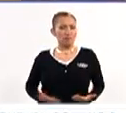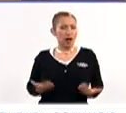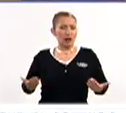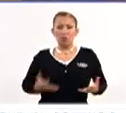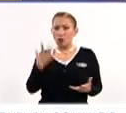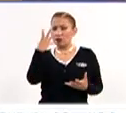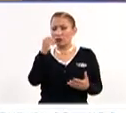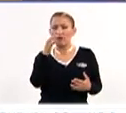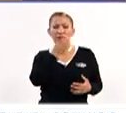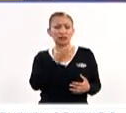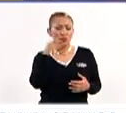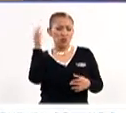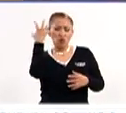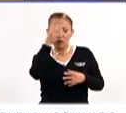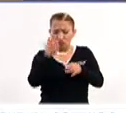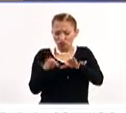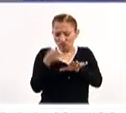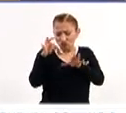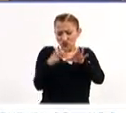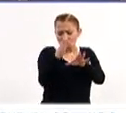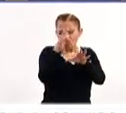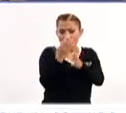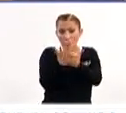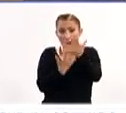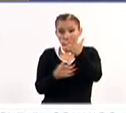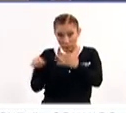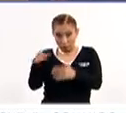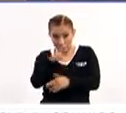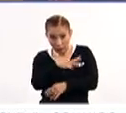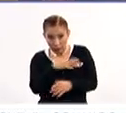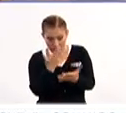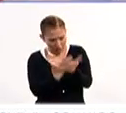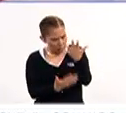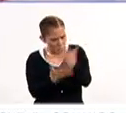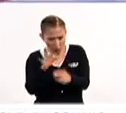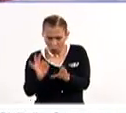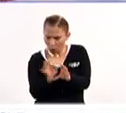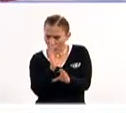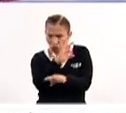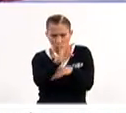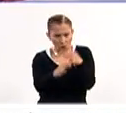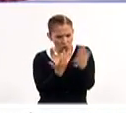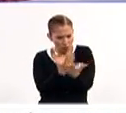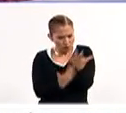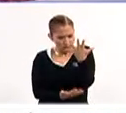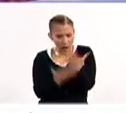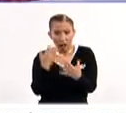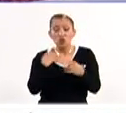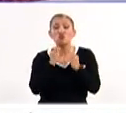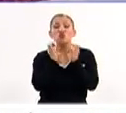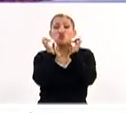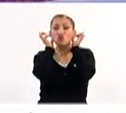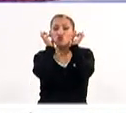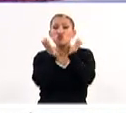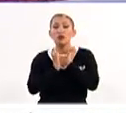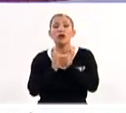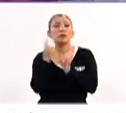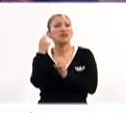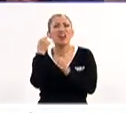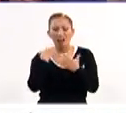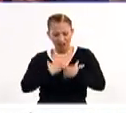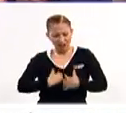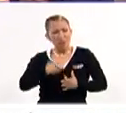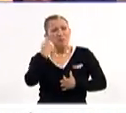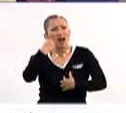preciosísimo, todo bordado a mano, es una belleza con toda... a mano eso. Todo es a mano, claro. Y toda su joyería tiene un por qué,